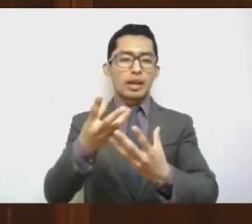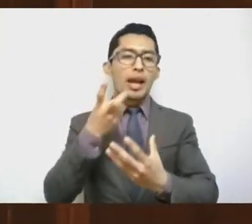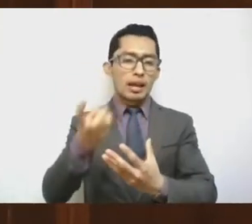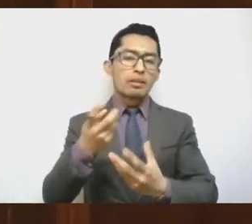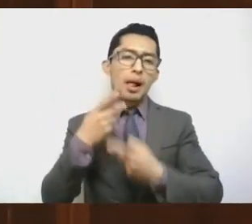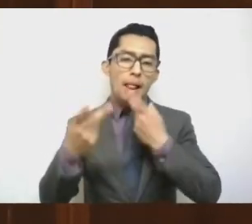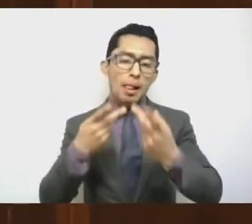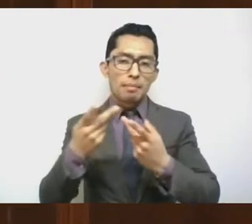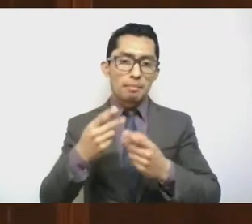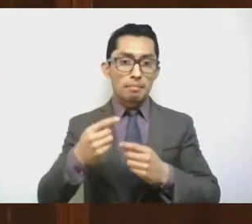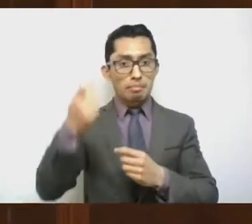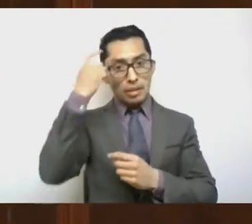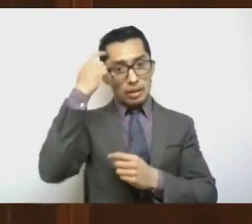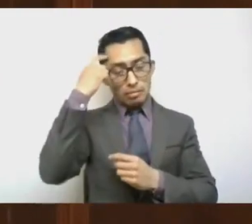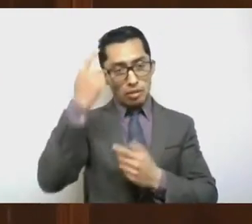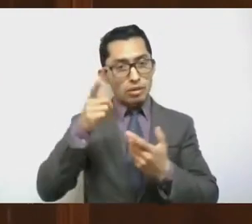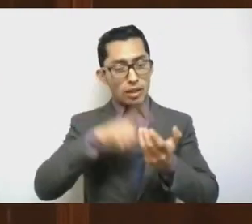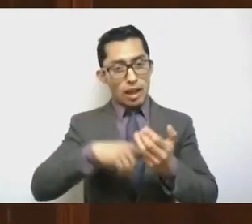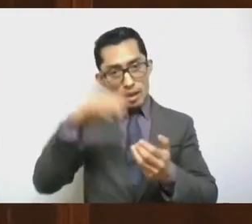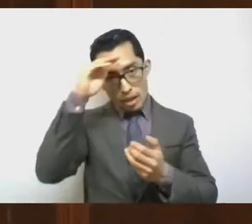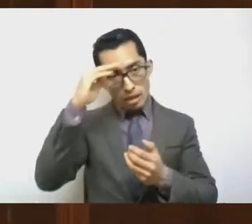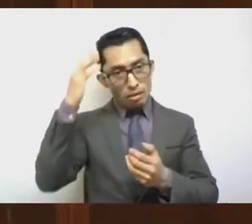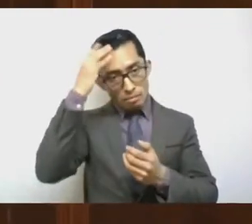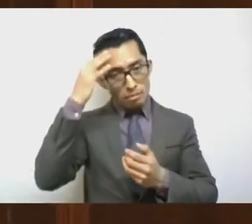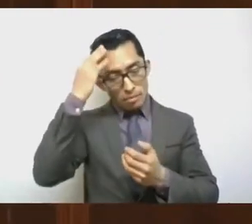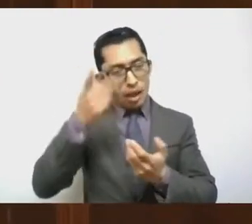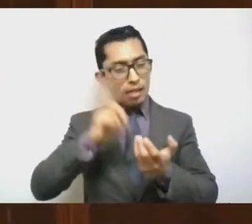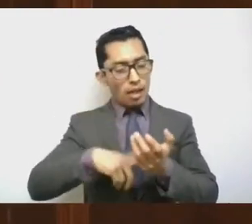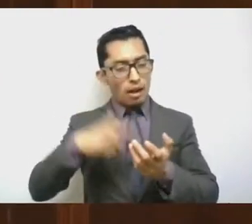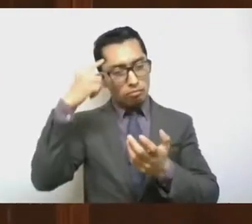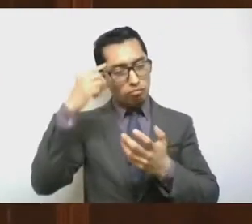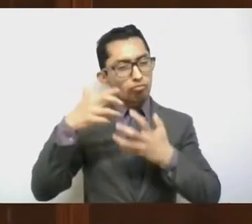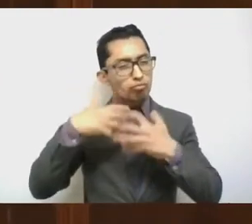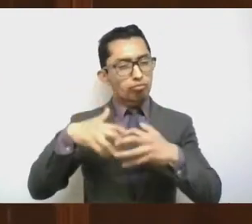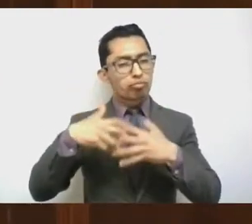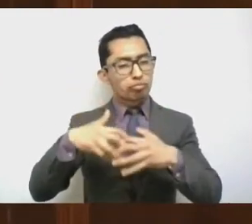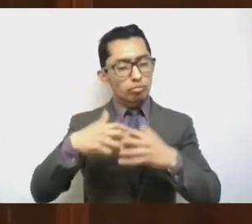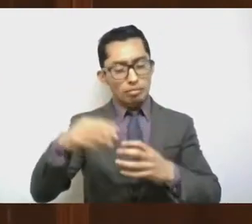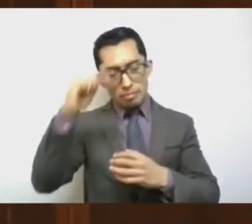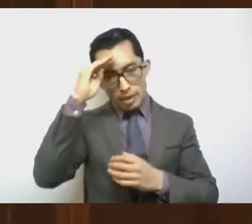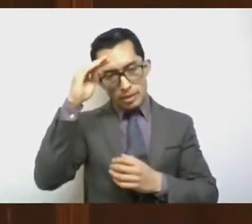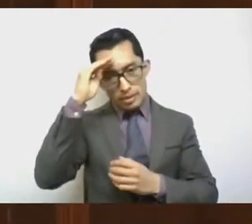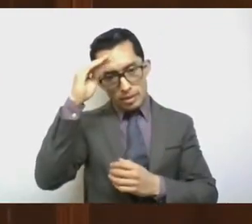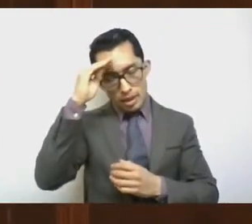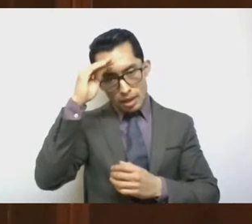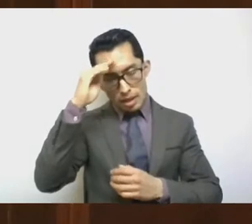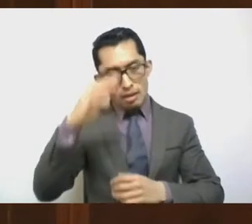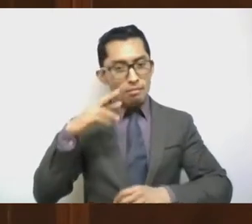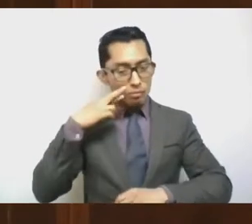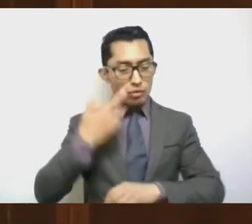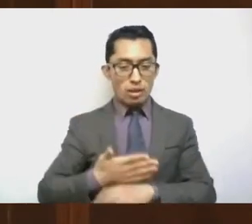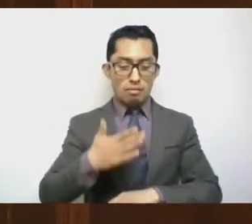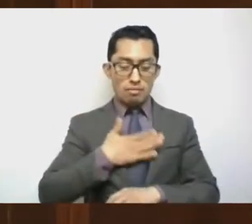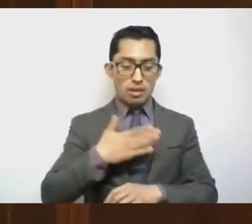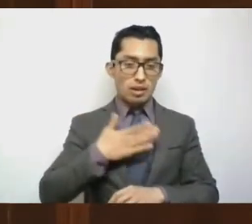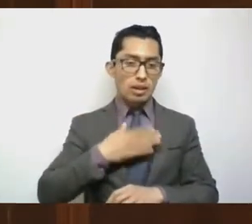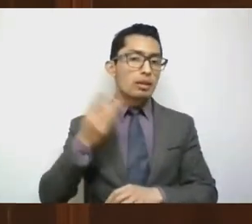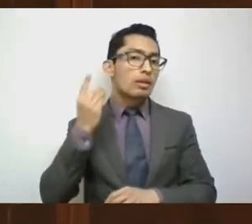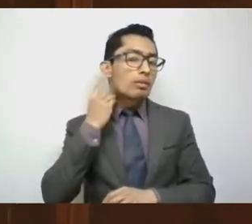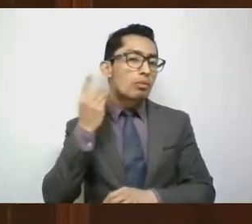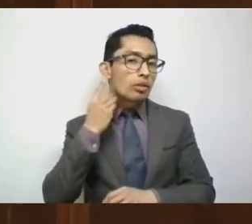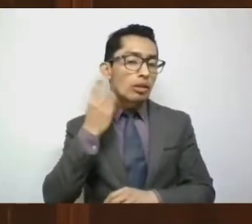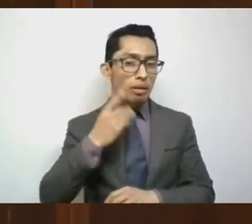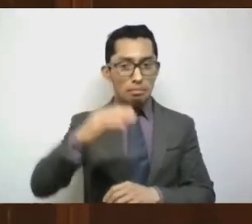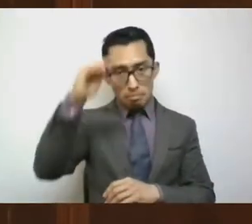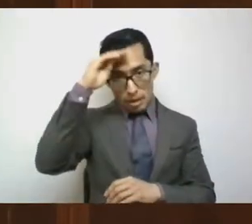pensamiento, que es lo que aquí estamos obligados a desarrollar en el ejercicio de nuestro trabajo parlamentario, lo tenemos